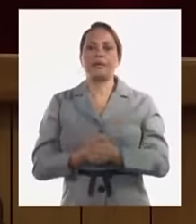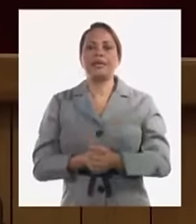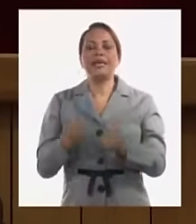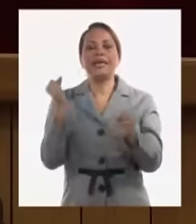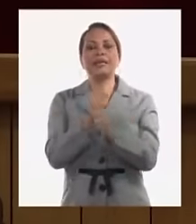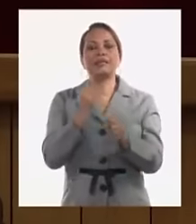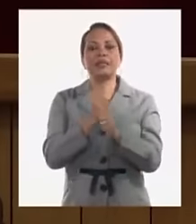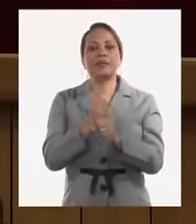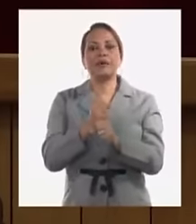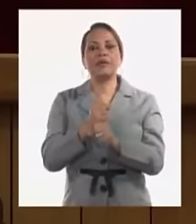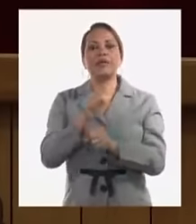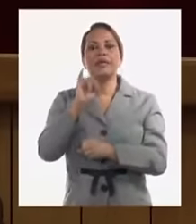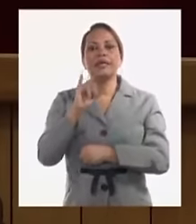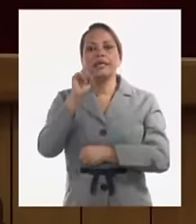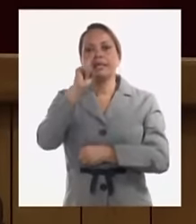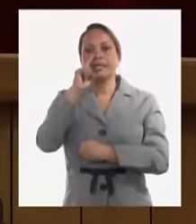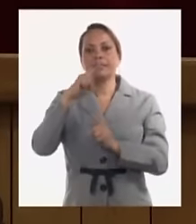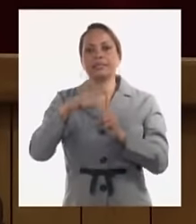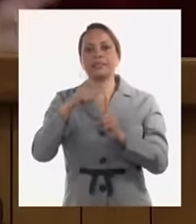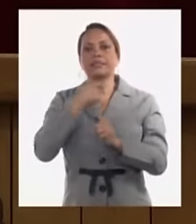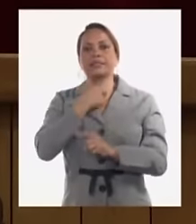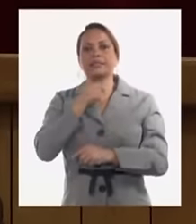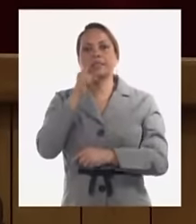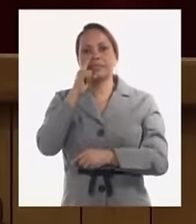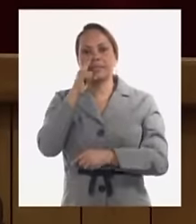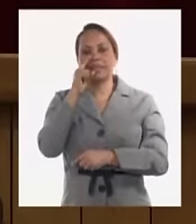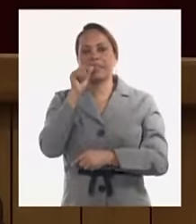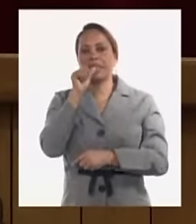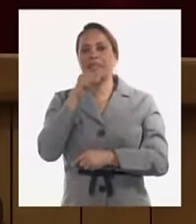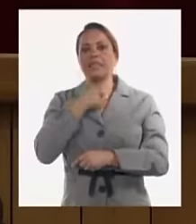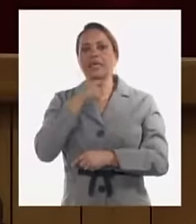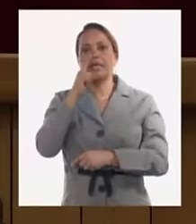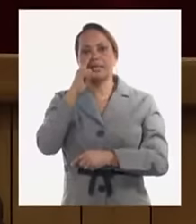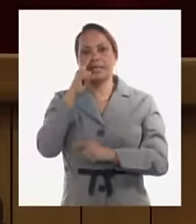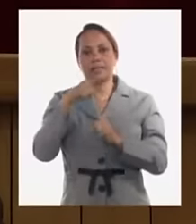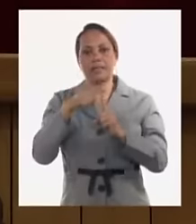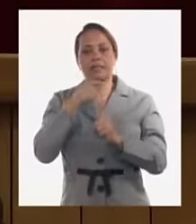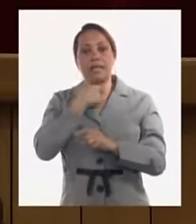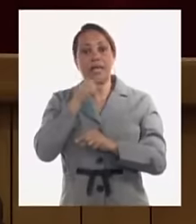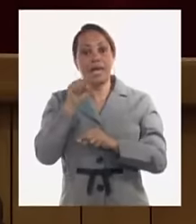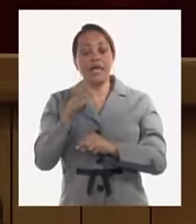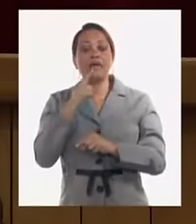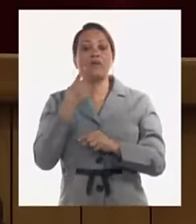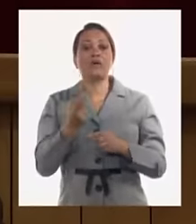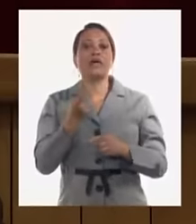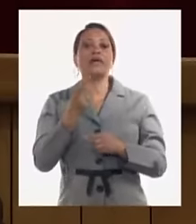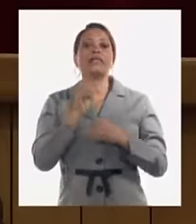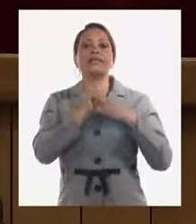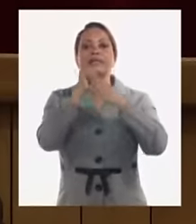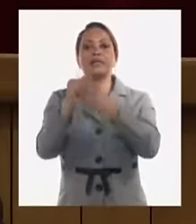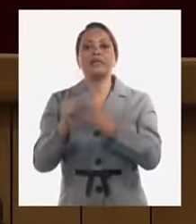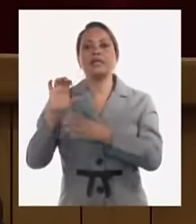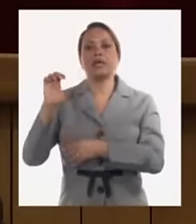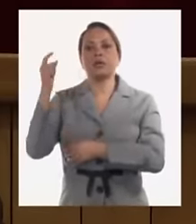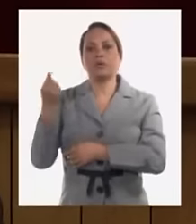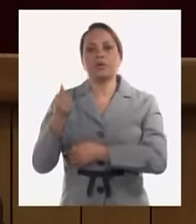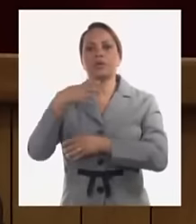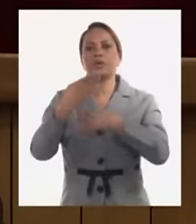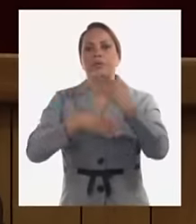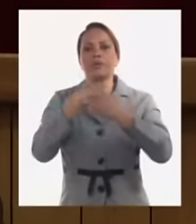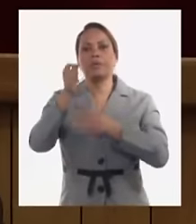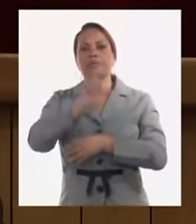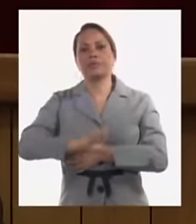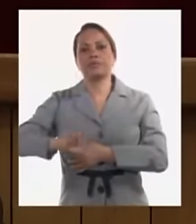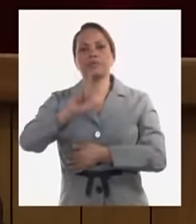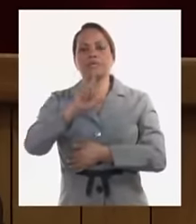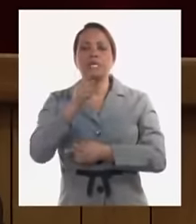los mejores cuadros para que dirijan los municipios esos son los que dirigen la economía dirigen los programas sociales y sin embargo no